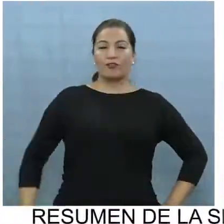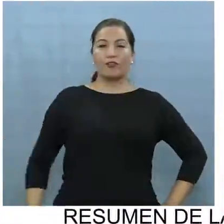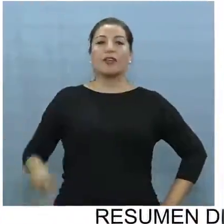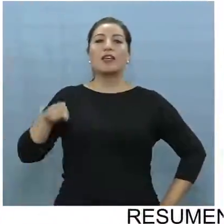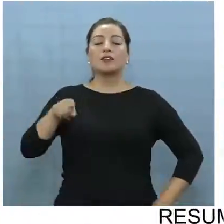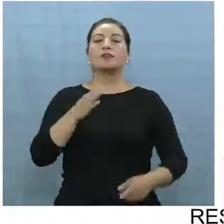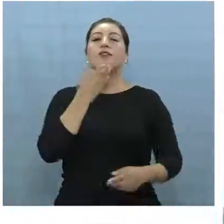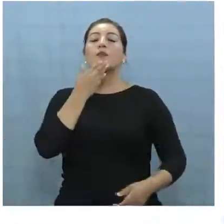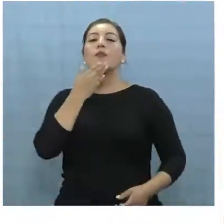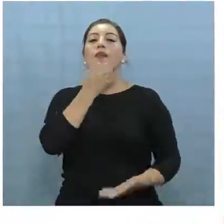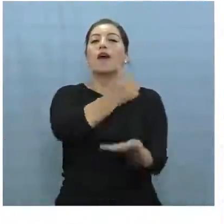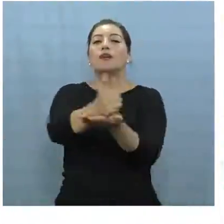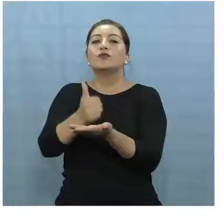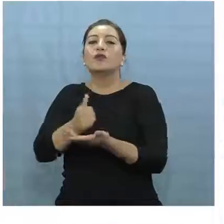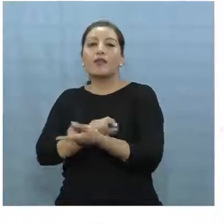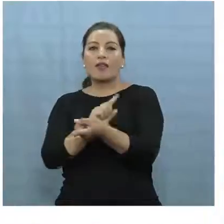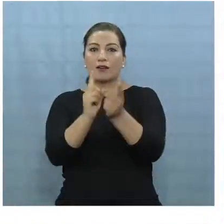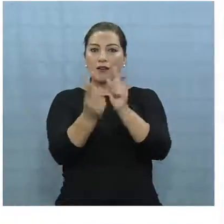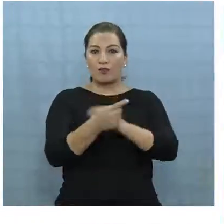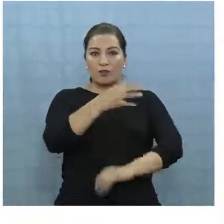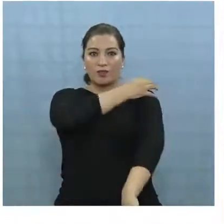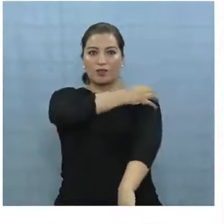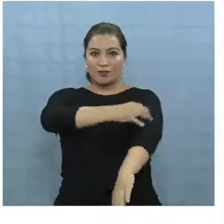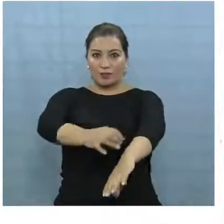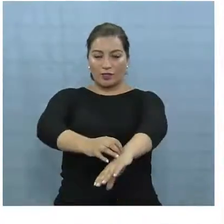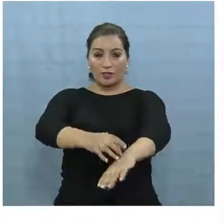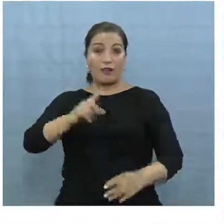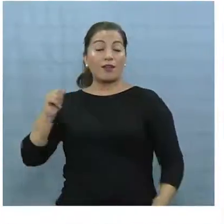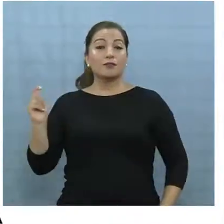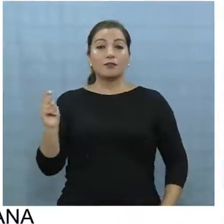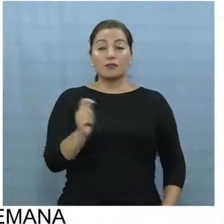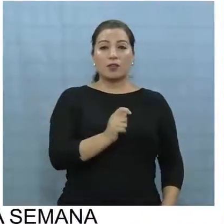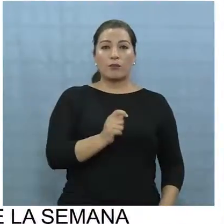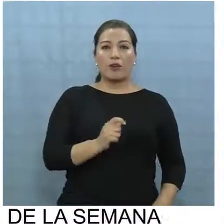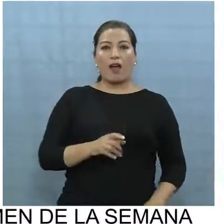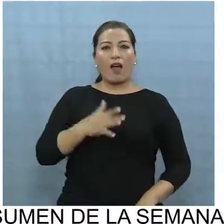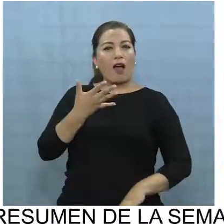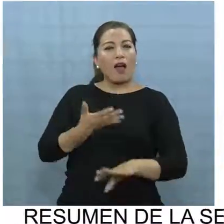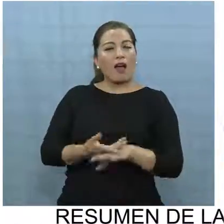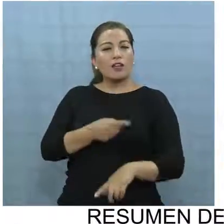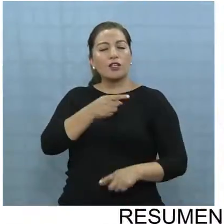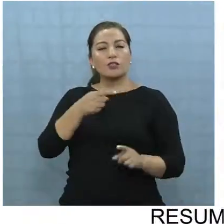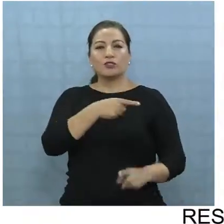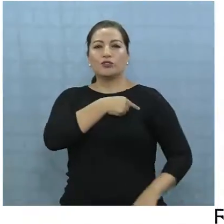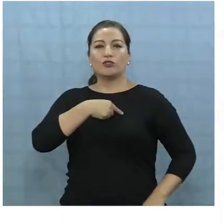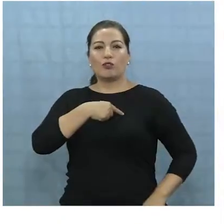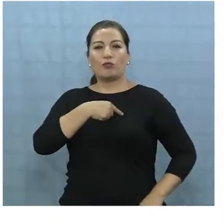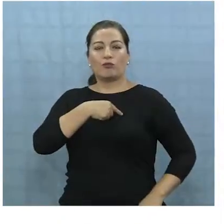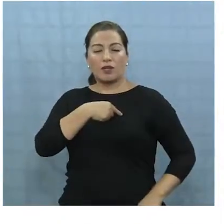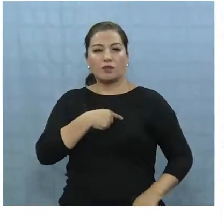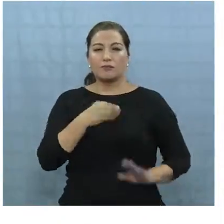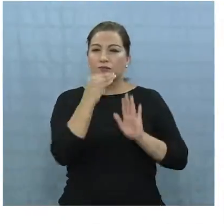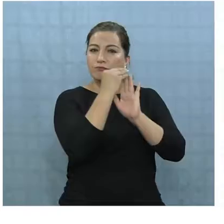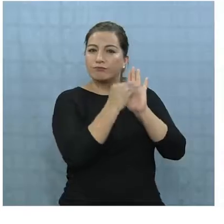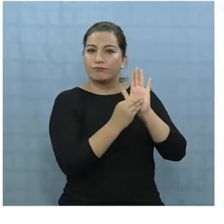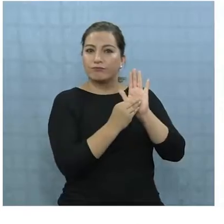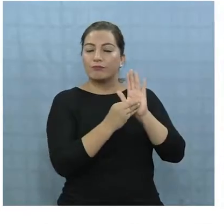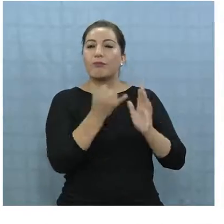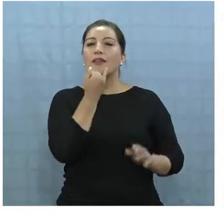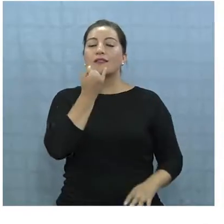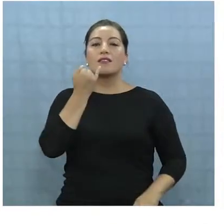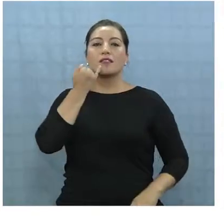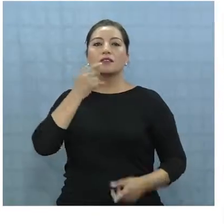y con ello un recambio de autoridades a nivel nacional. En Tarapacá se escuchan varios nombres para asumir en la intendencia.